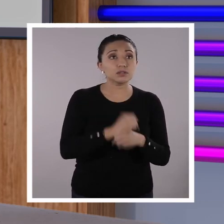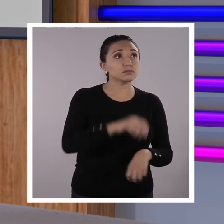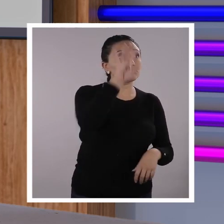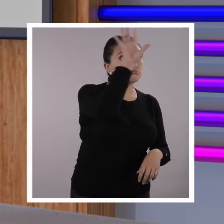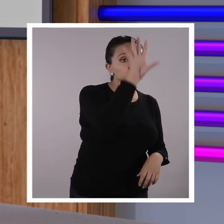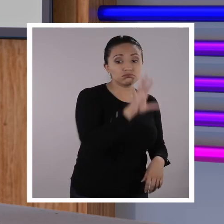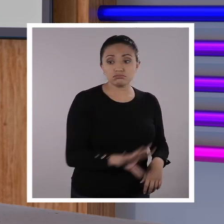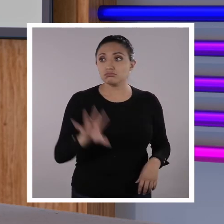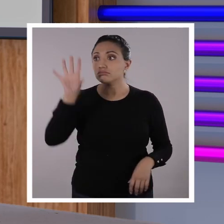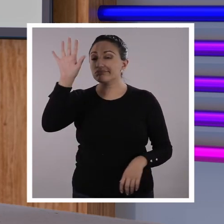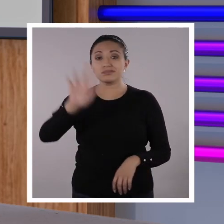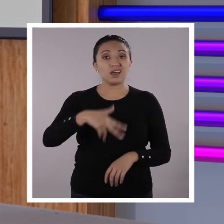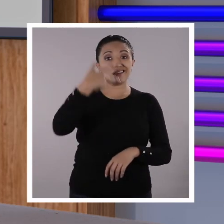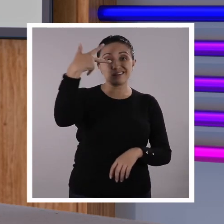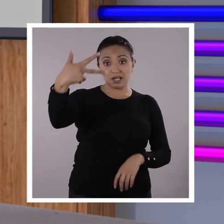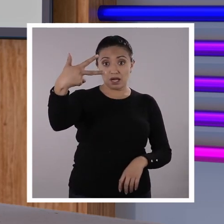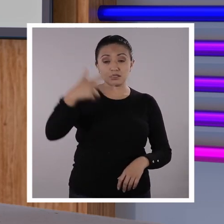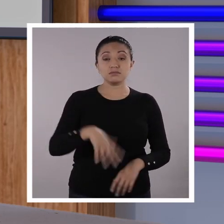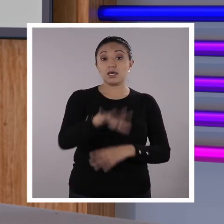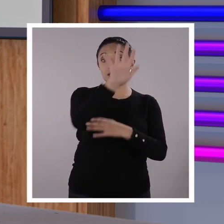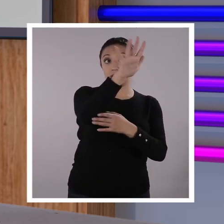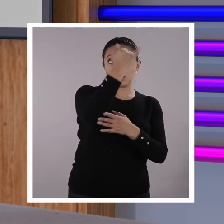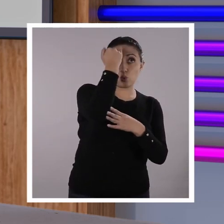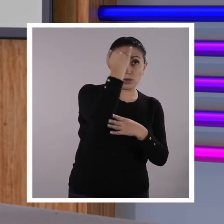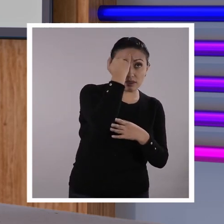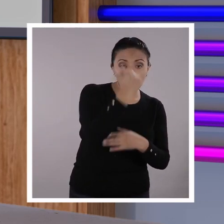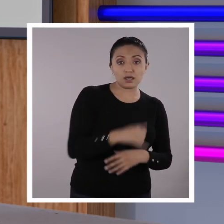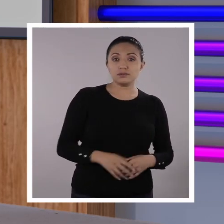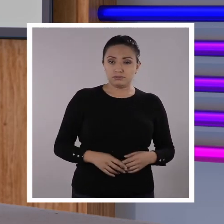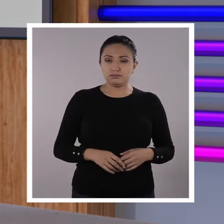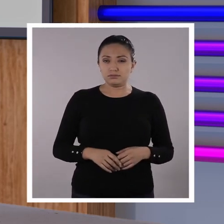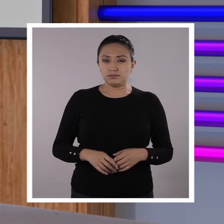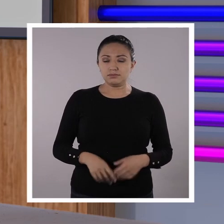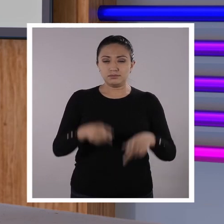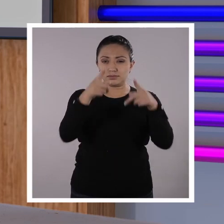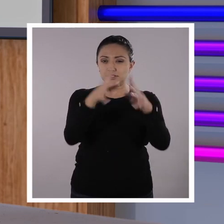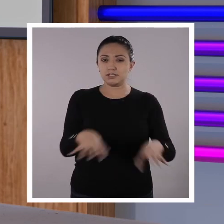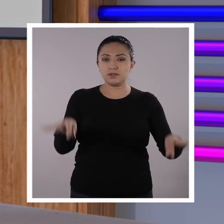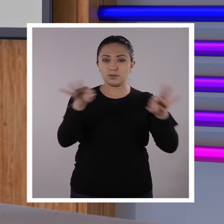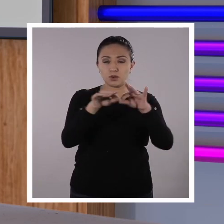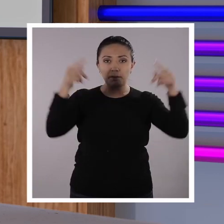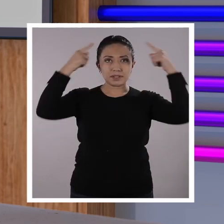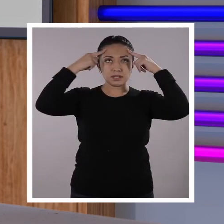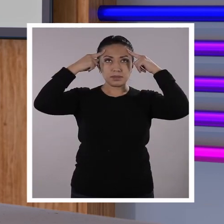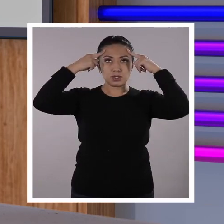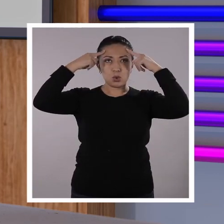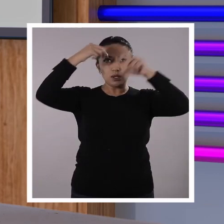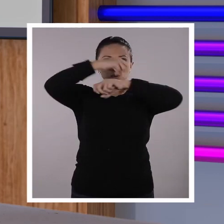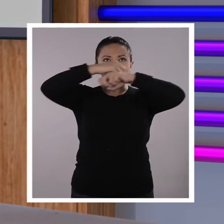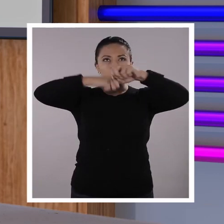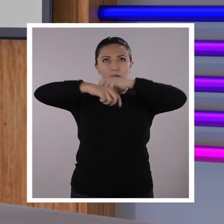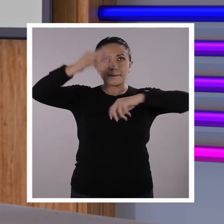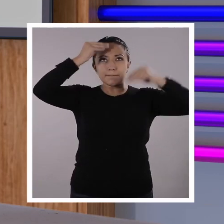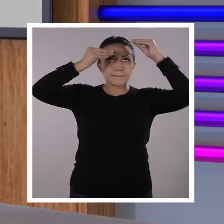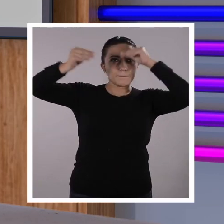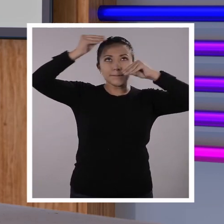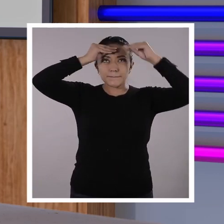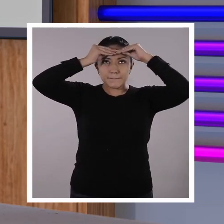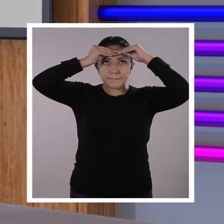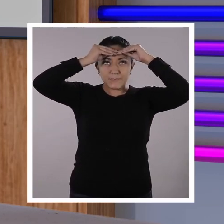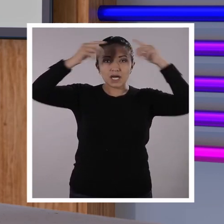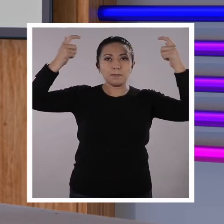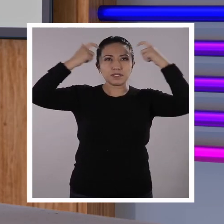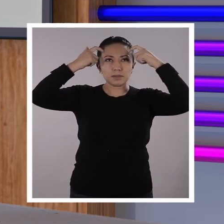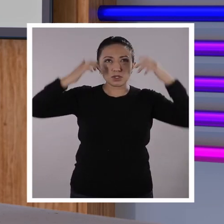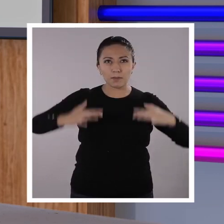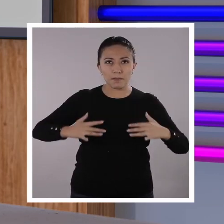rutina en casa, identifica por lo menos cinco ideas y no te olvides que estructurar tu pensamiento, desarrollar tu